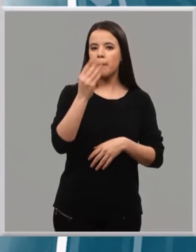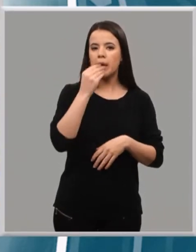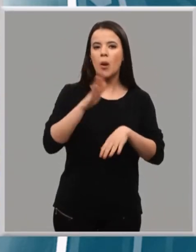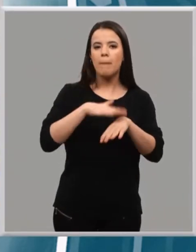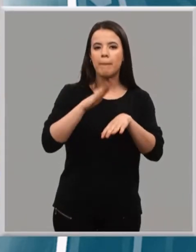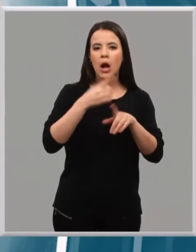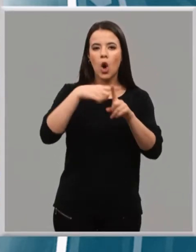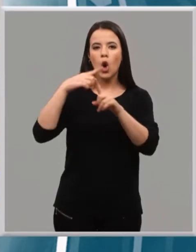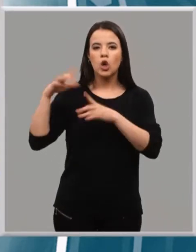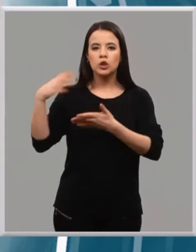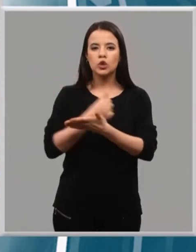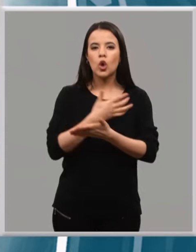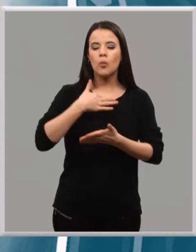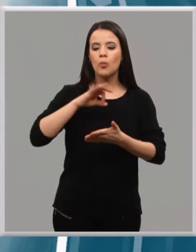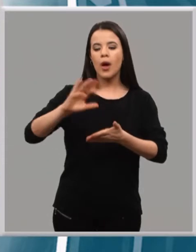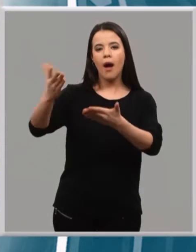cosas, para los que nos podían ayudar